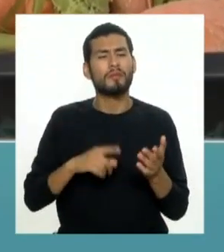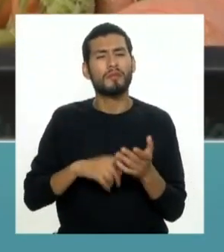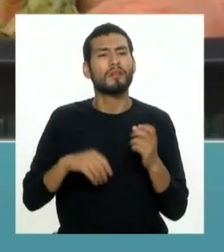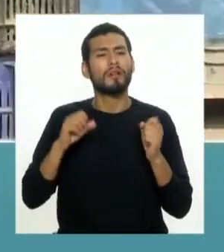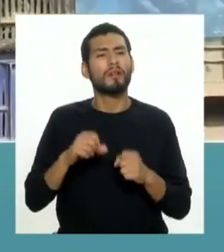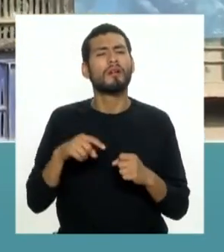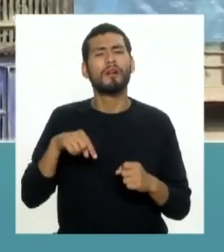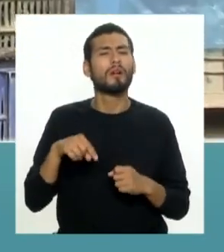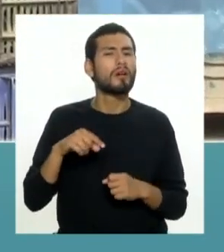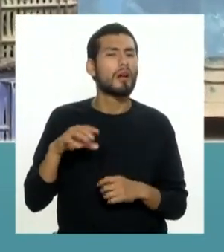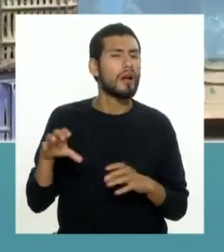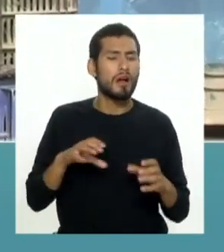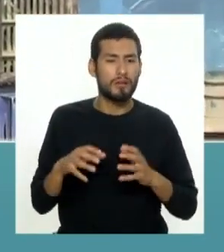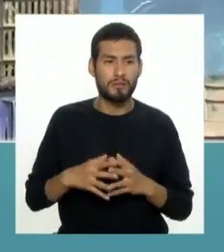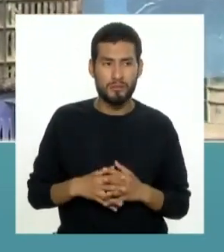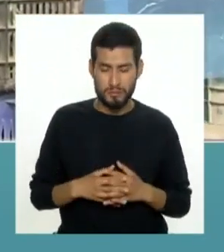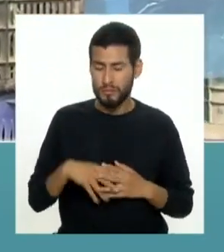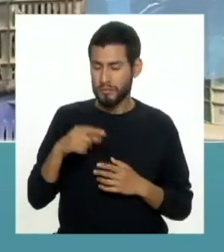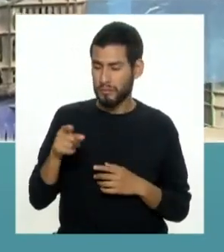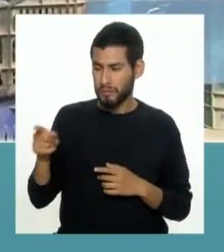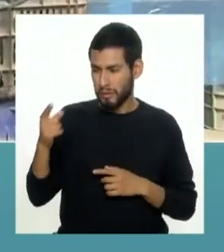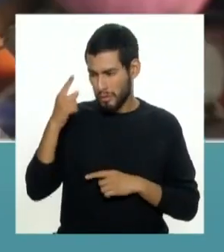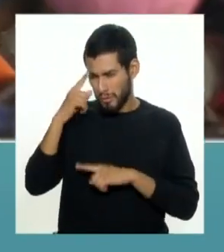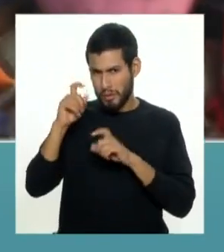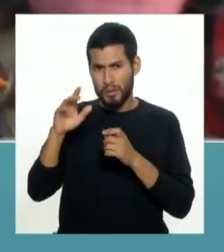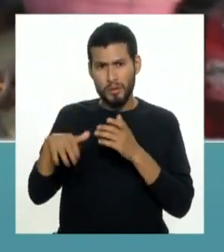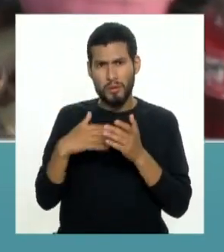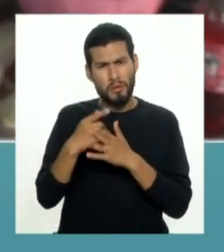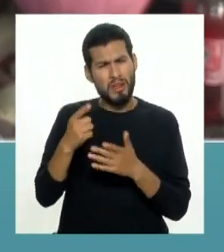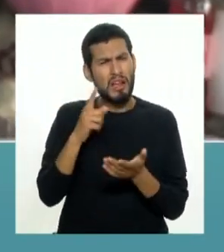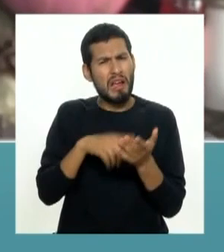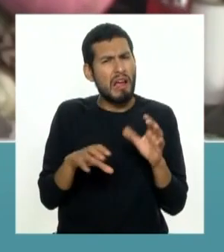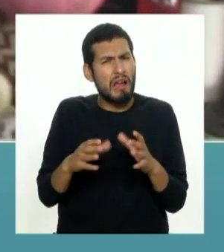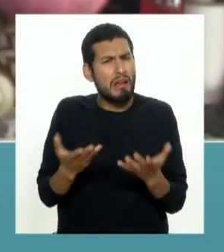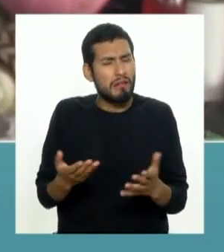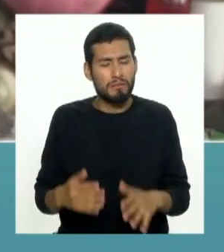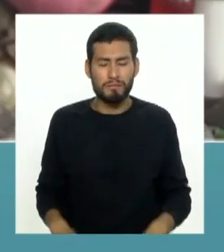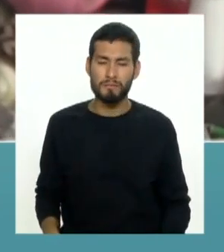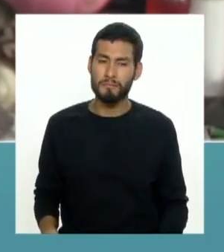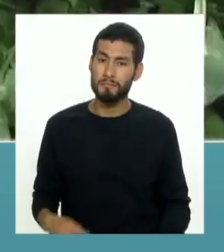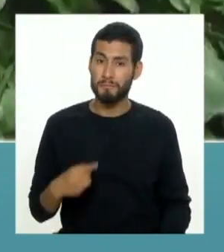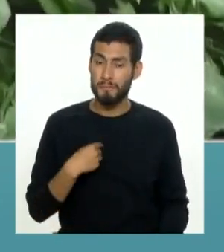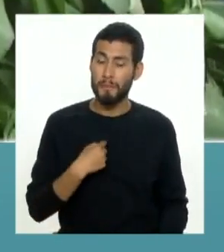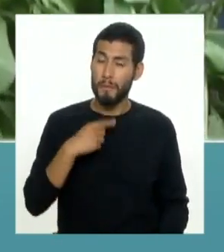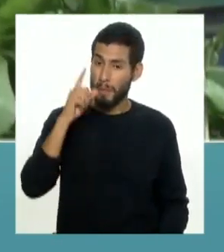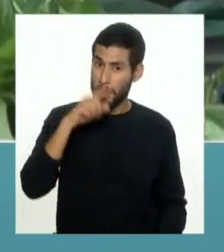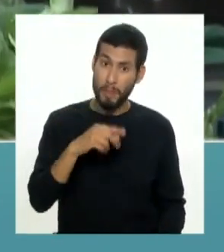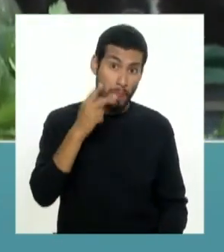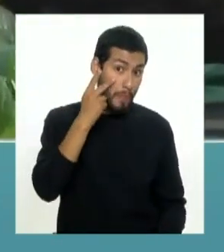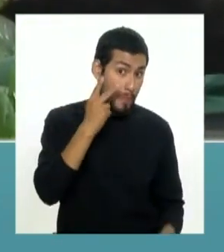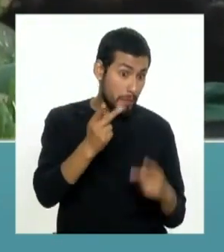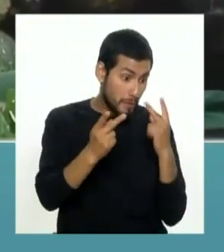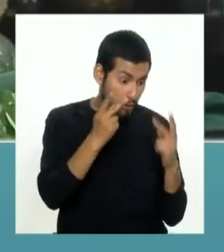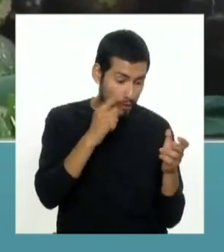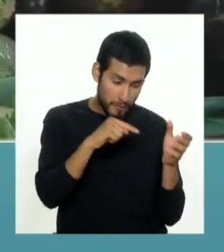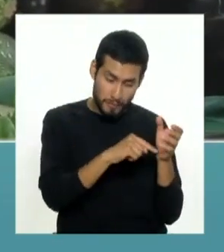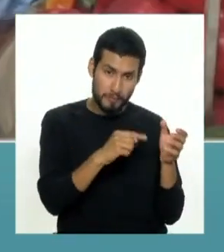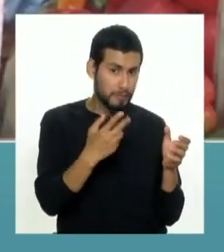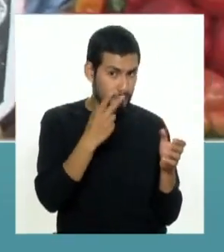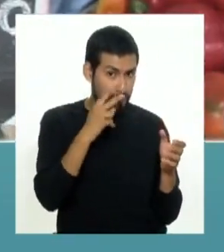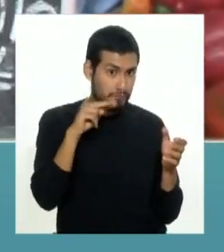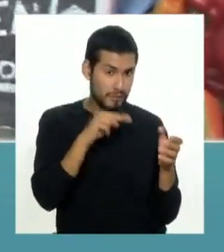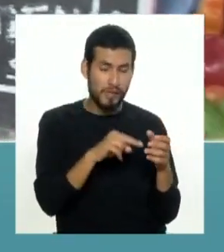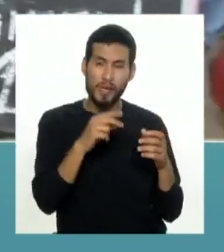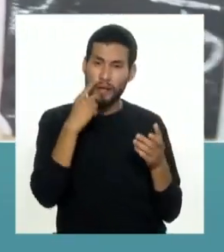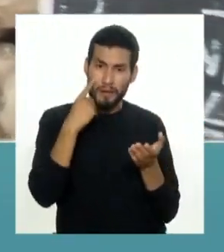hacer en una situación como esta? que es lo que se deben estar preguntando todos los televidentes lo único que podemos hacer es revisar las etiquetas como hizo Fátima no nos queda otra